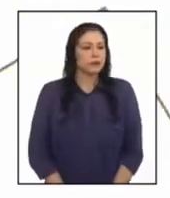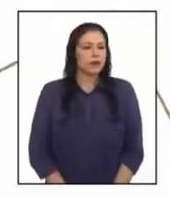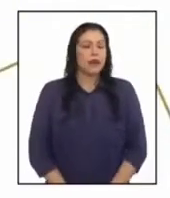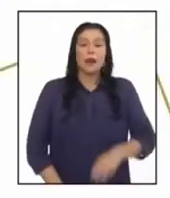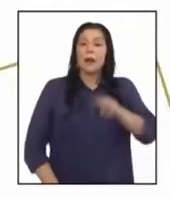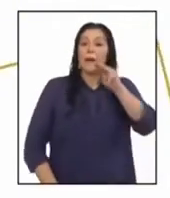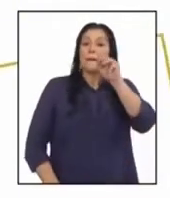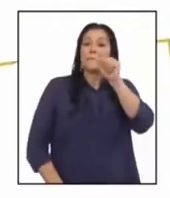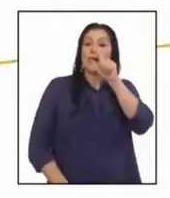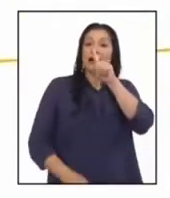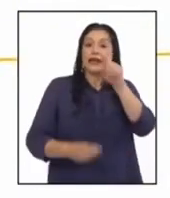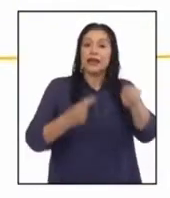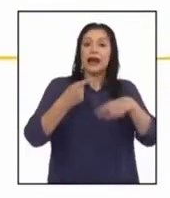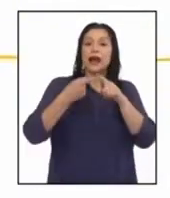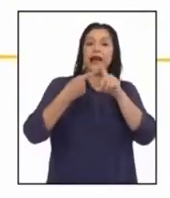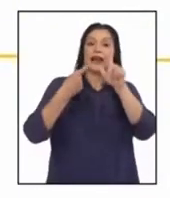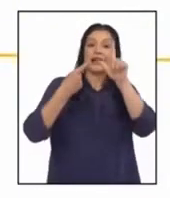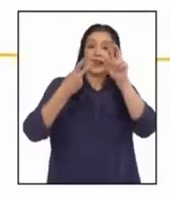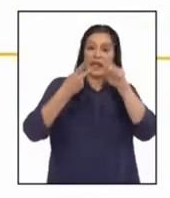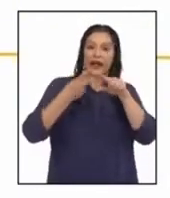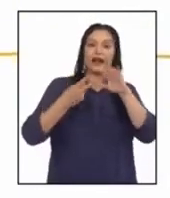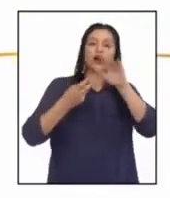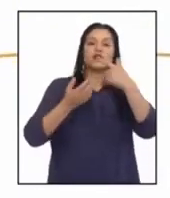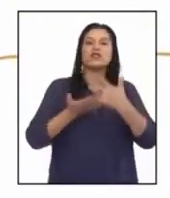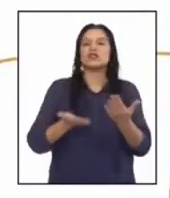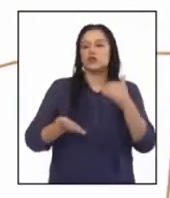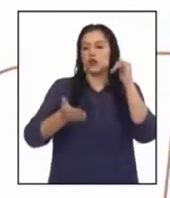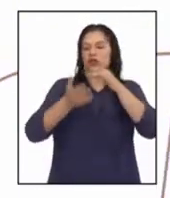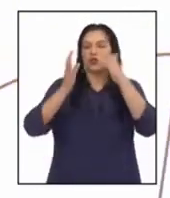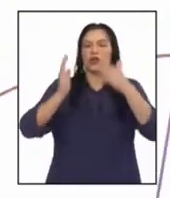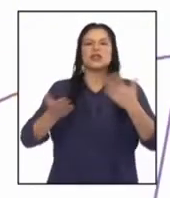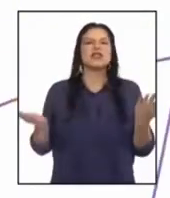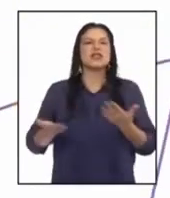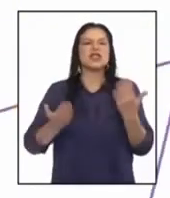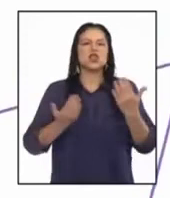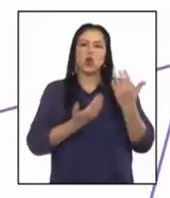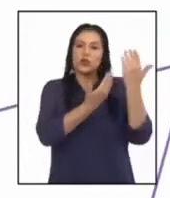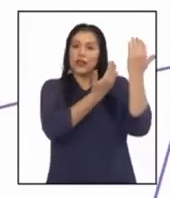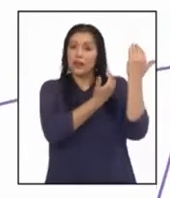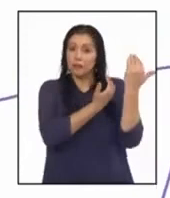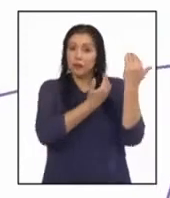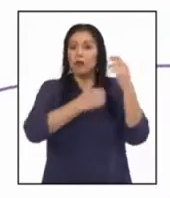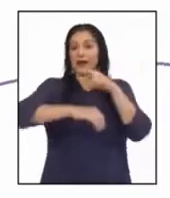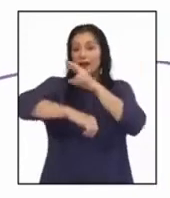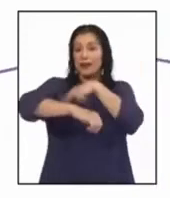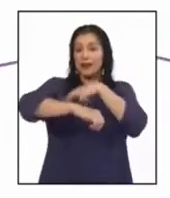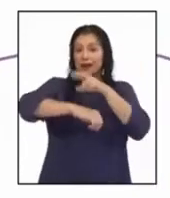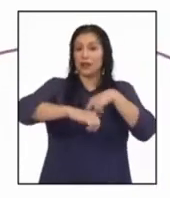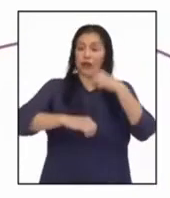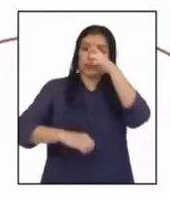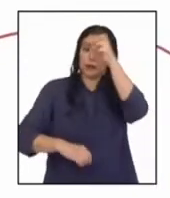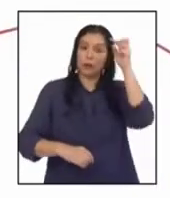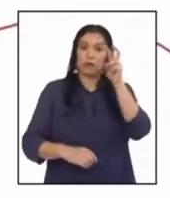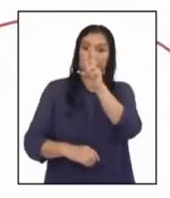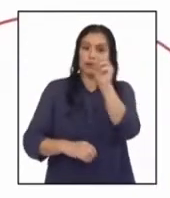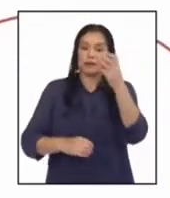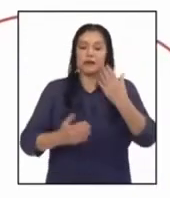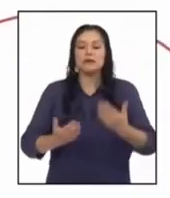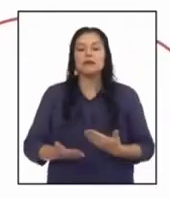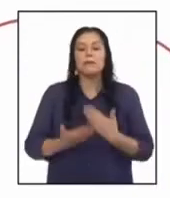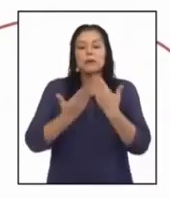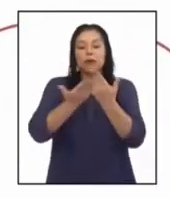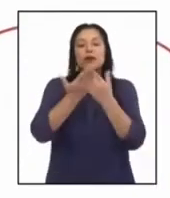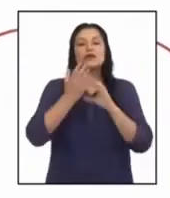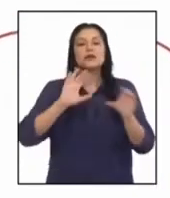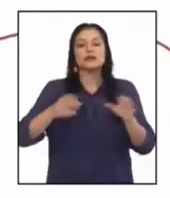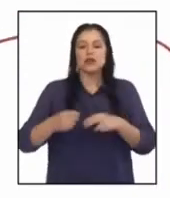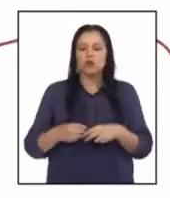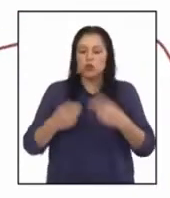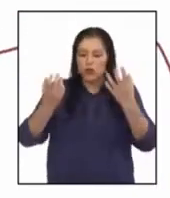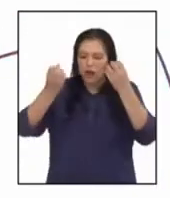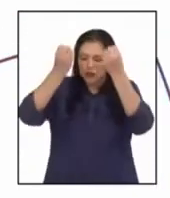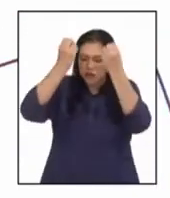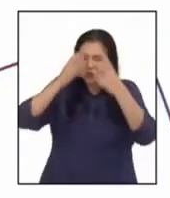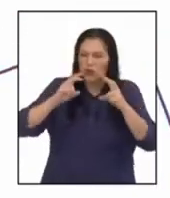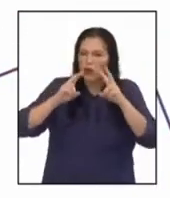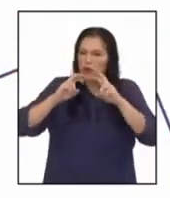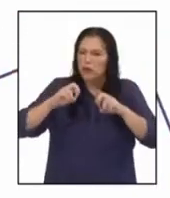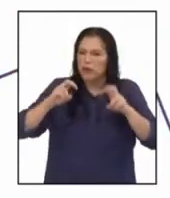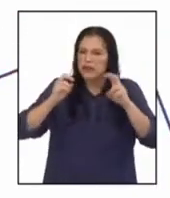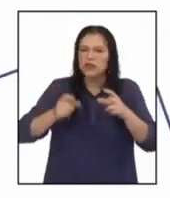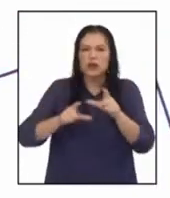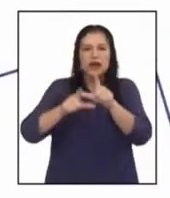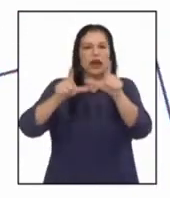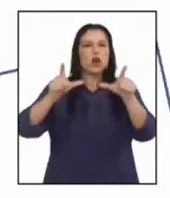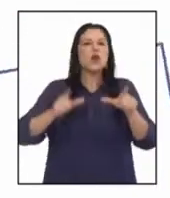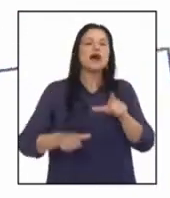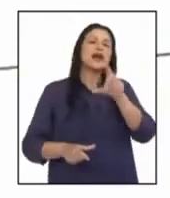María, Liliana y José son estudiantes de la región Piura, de la Promo 2020, y se han propuesto realizar una indagación sobre la cuenca